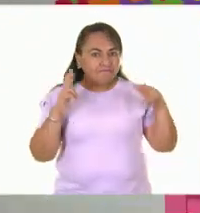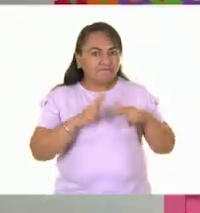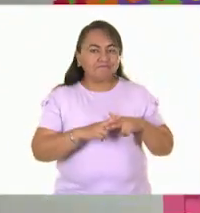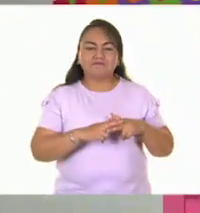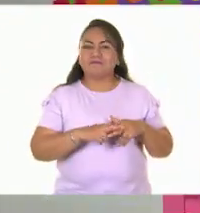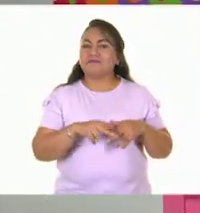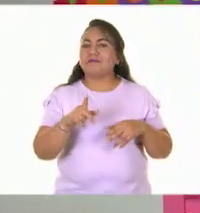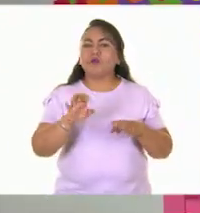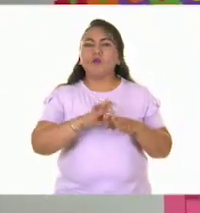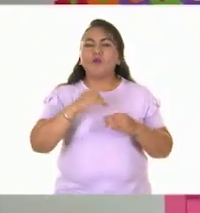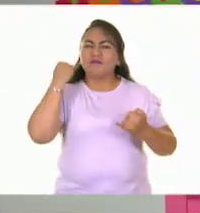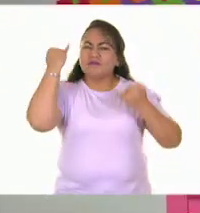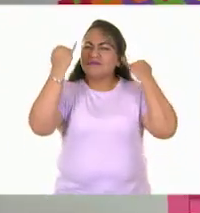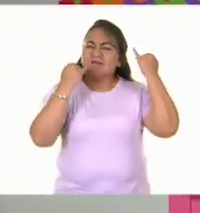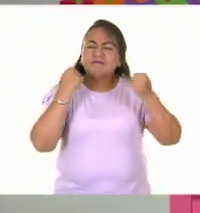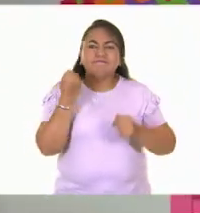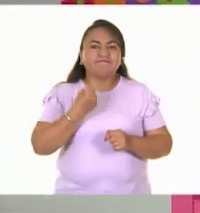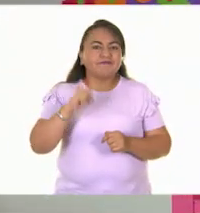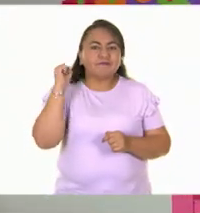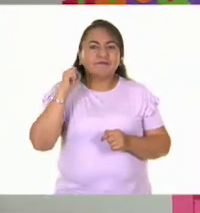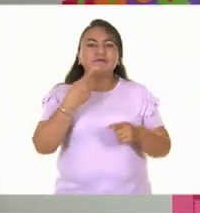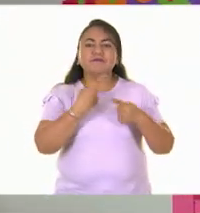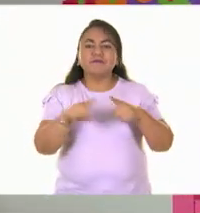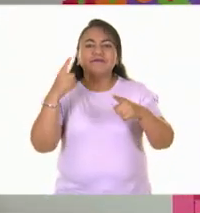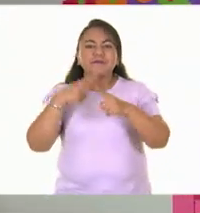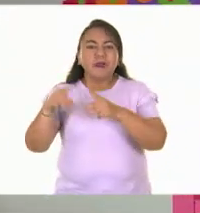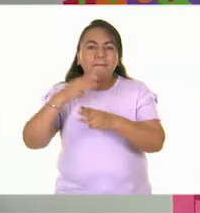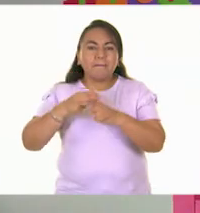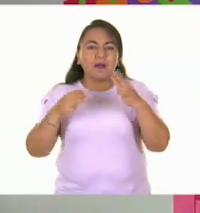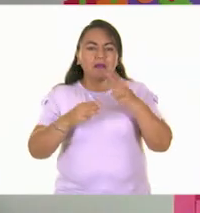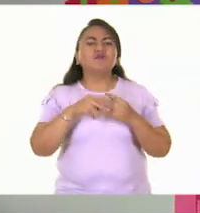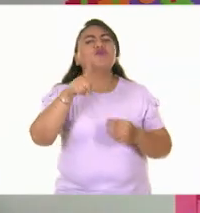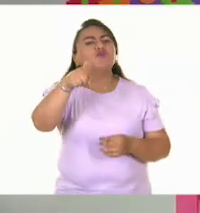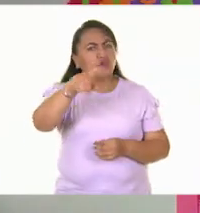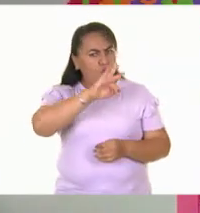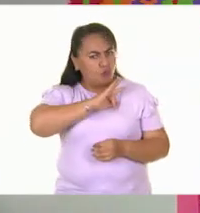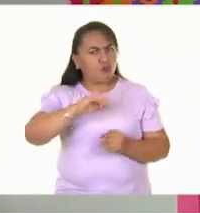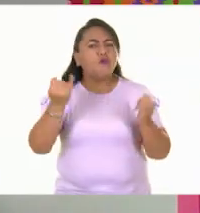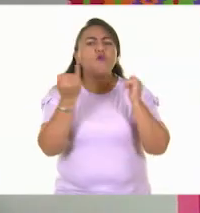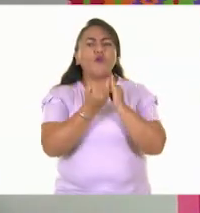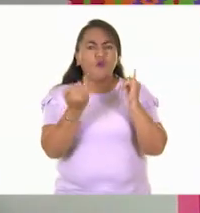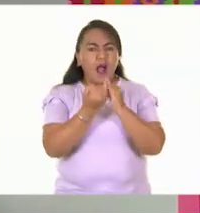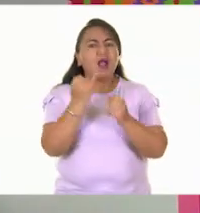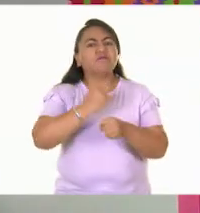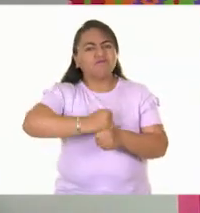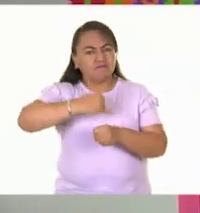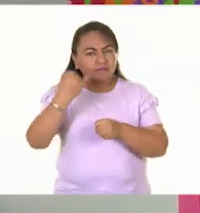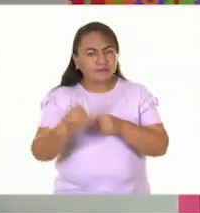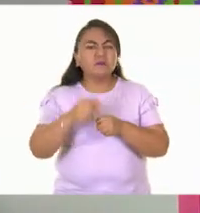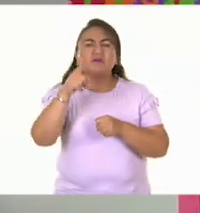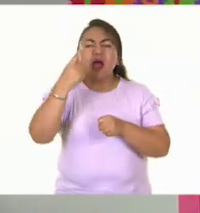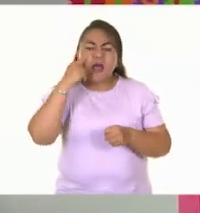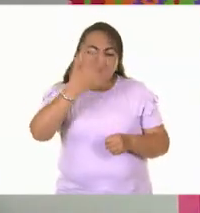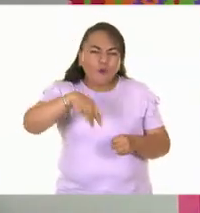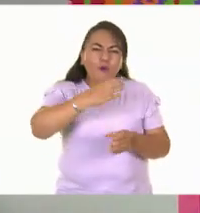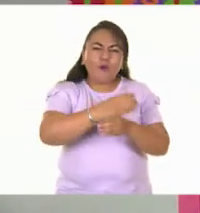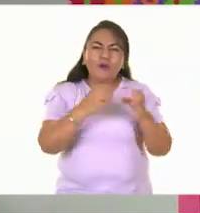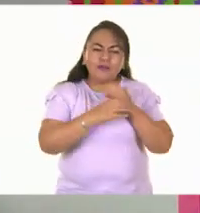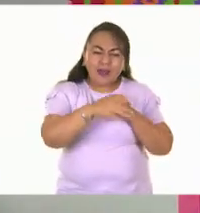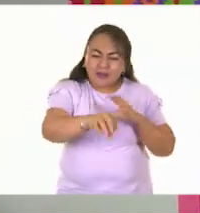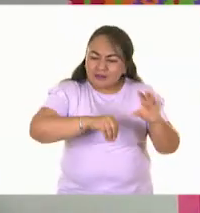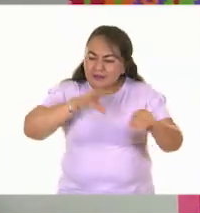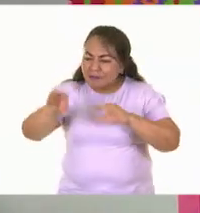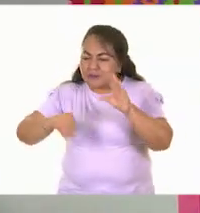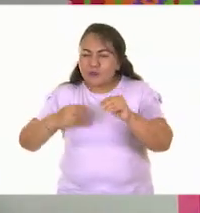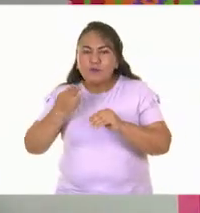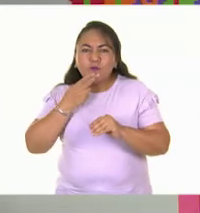gala de su creatividad porque utilizó muchos materiales. Ustedes en casa también podrían utilizar lo mismo. Es cosa de que se pongan a buscar qué les puede servir.